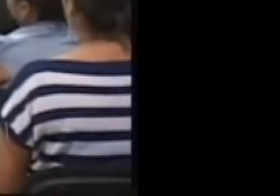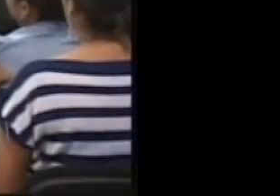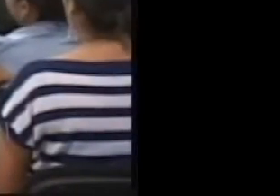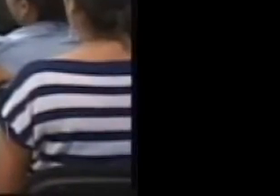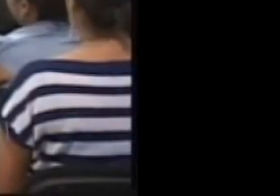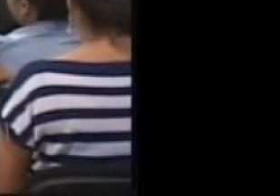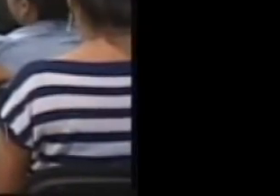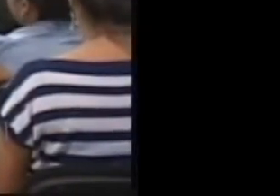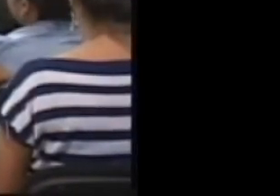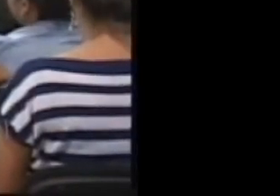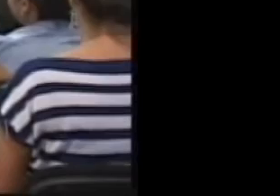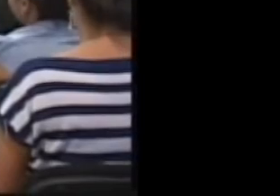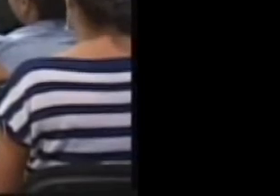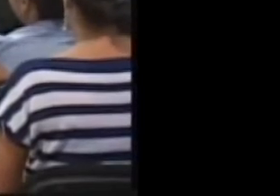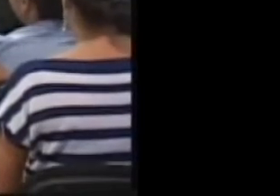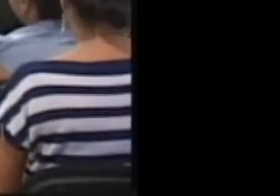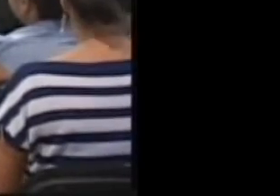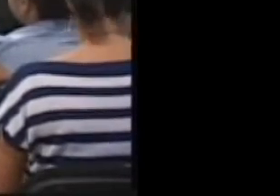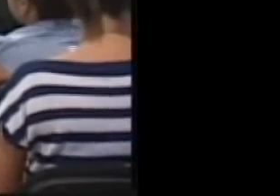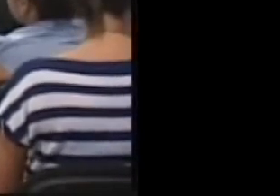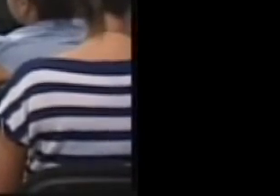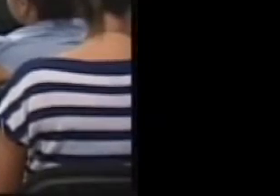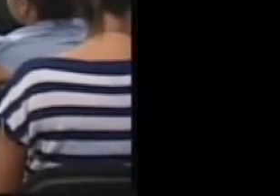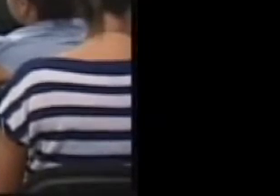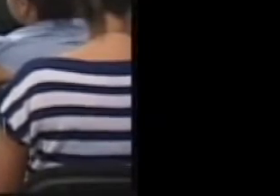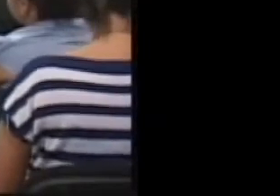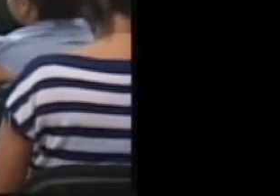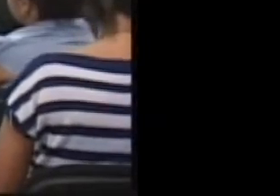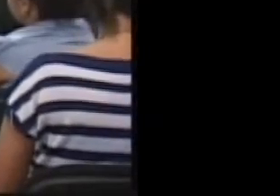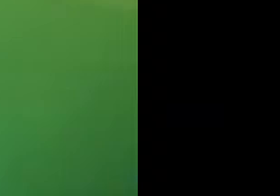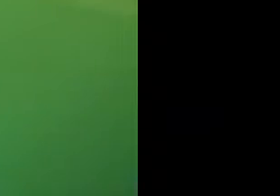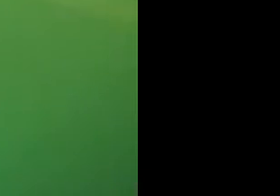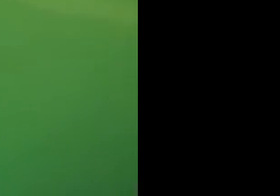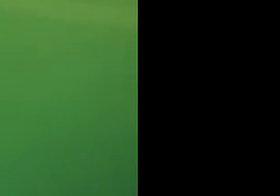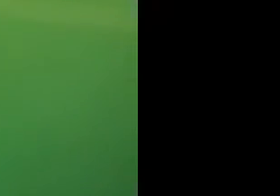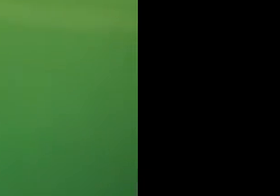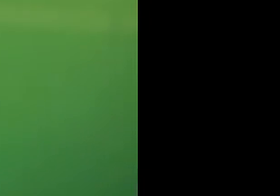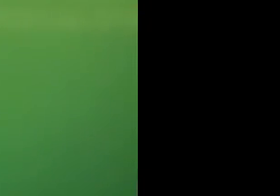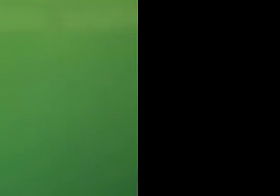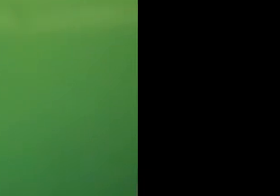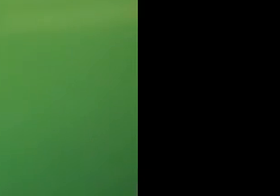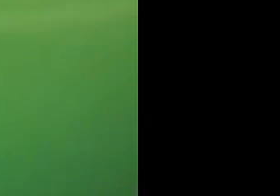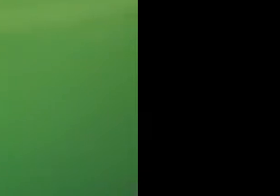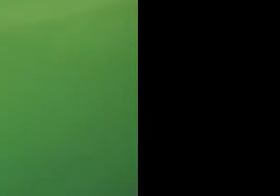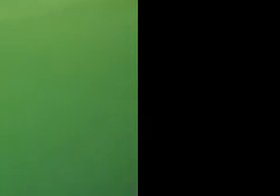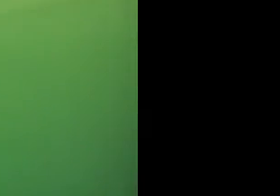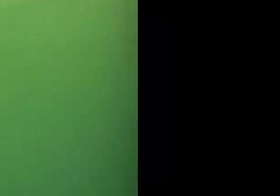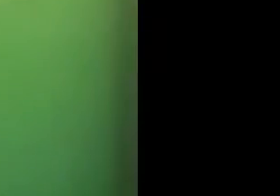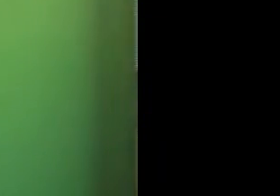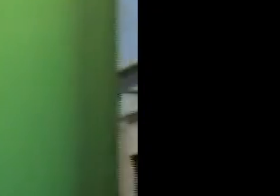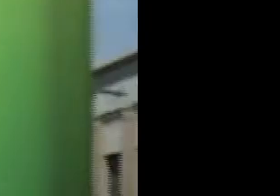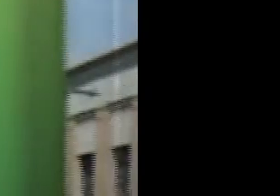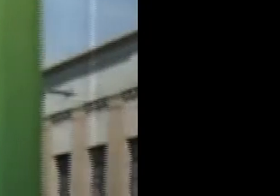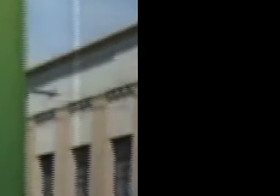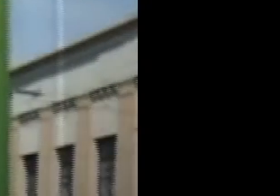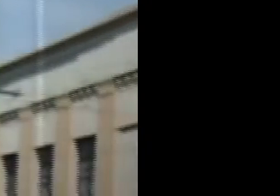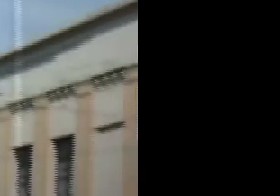Autónomos de la Costa Atlántica de Nicaragua. Asamblea Nacional.